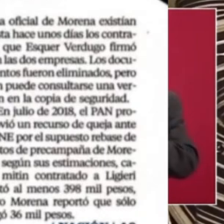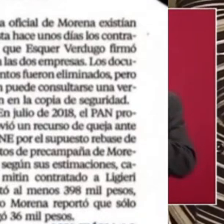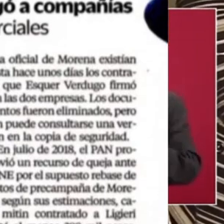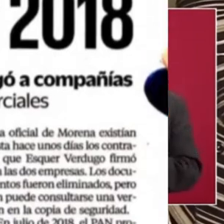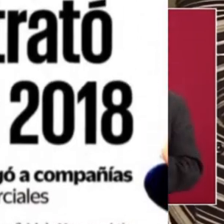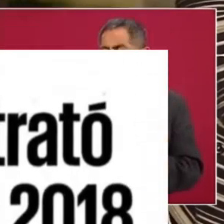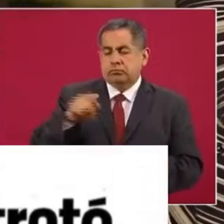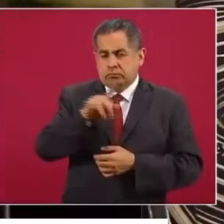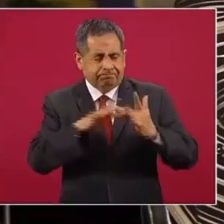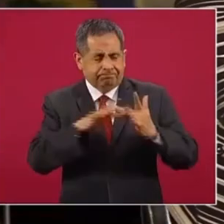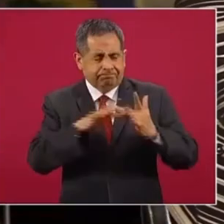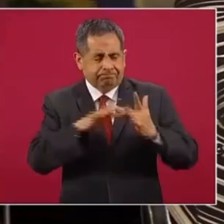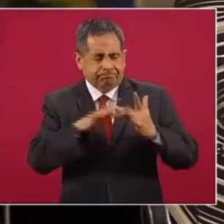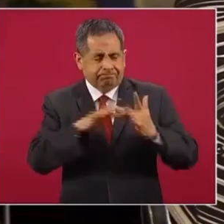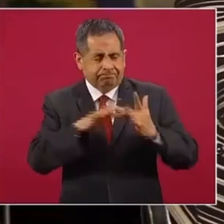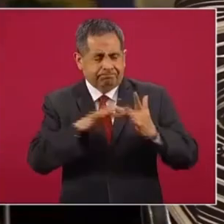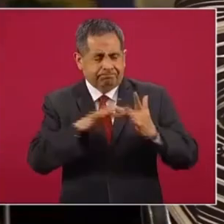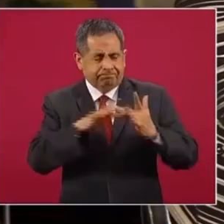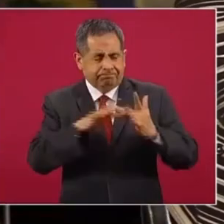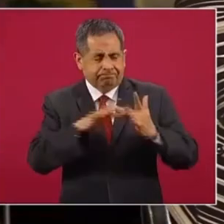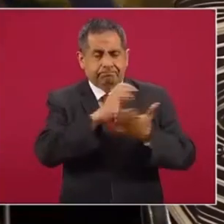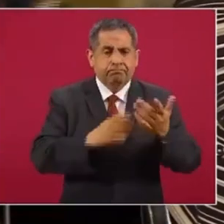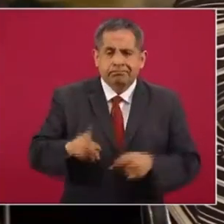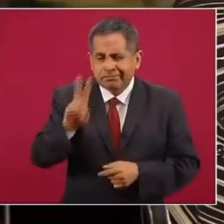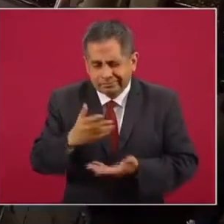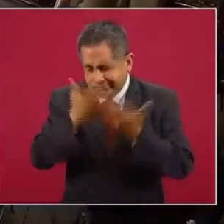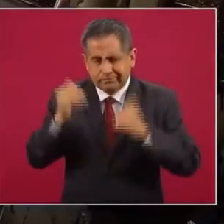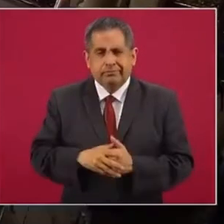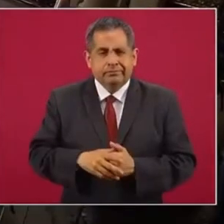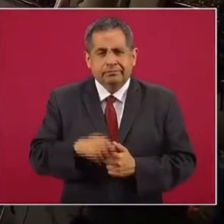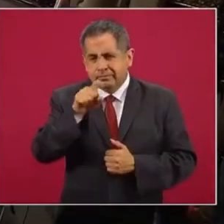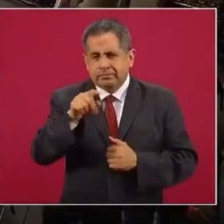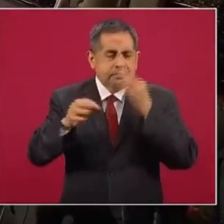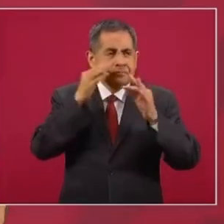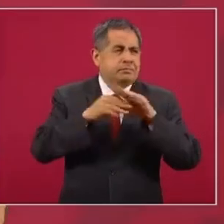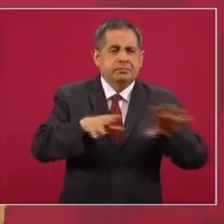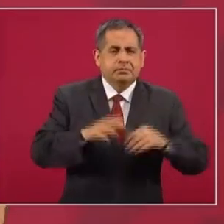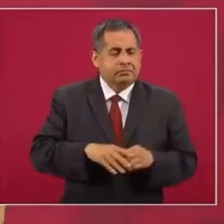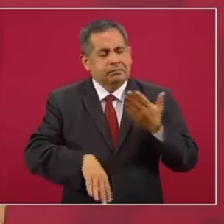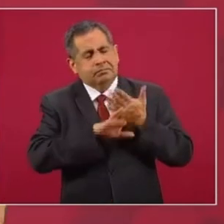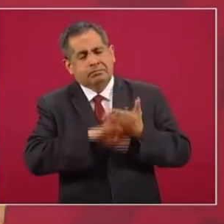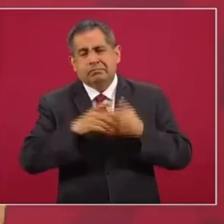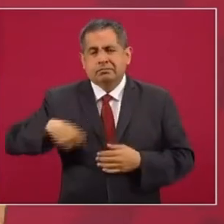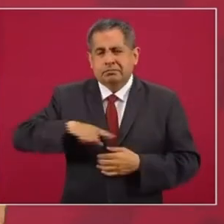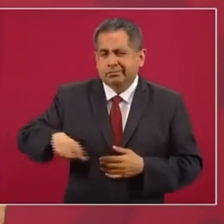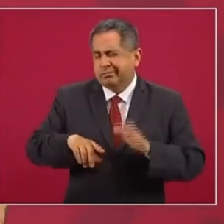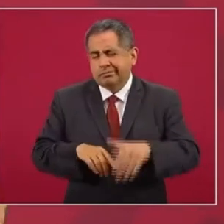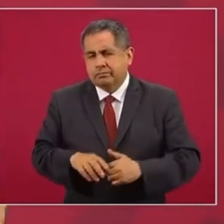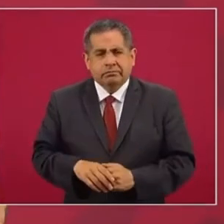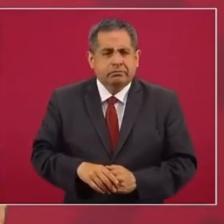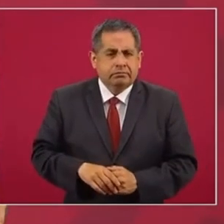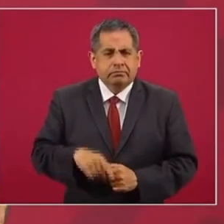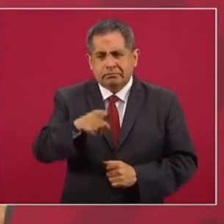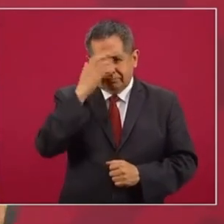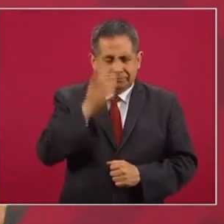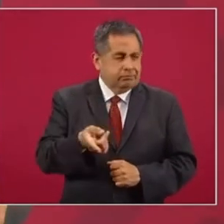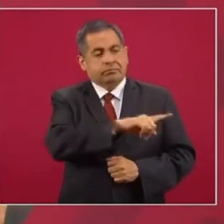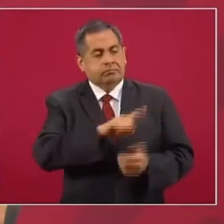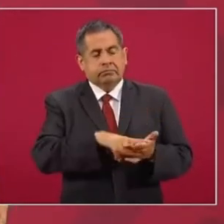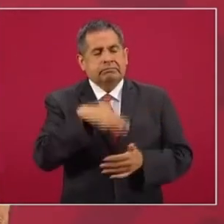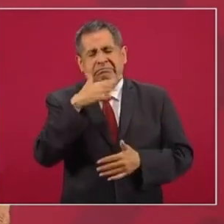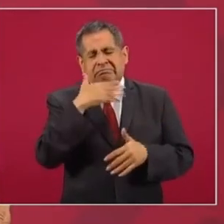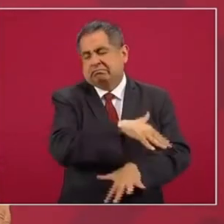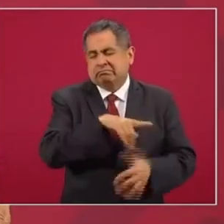Morena. ¿Usted sabía de estos contratos? No, no sabía, pero es parte de la campaña de desprestigio de nuestro gobierno. Es el otro pasquín,